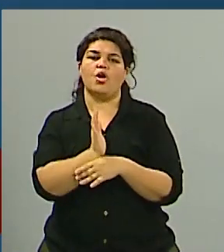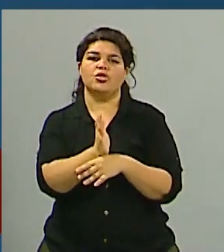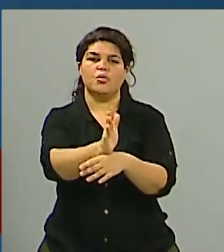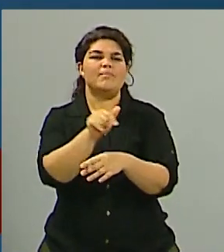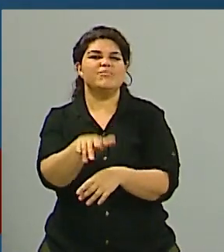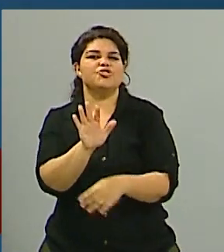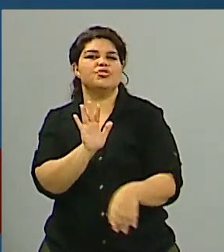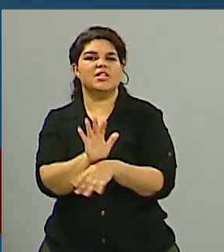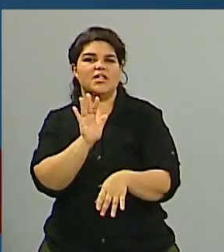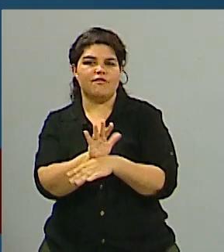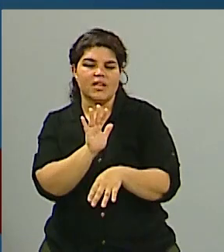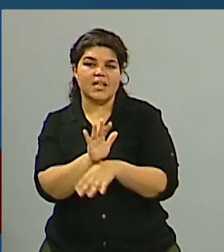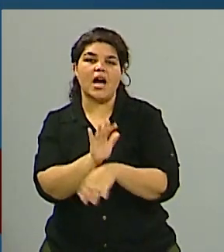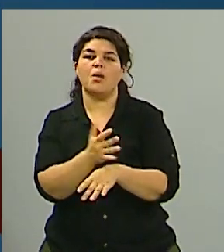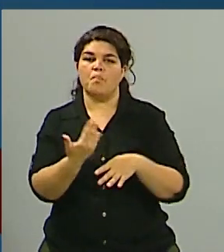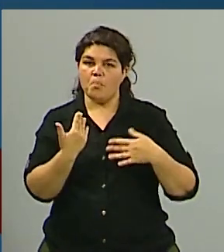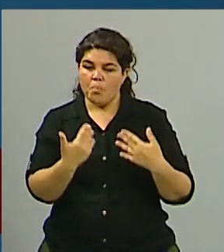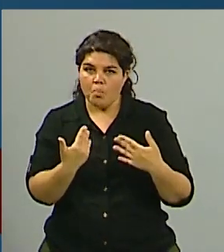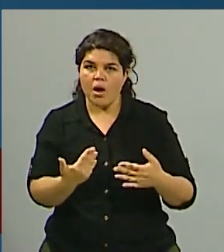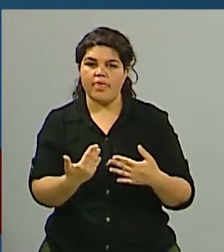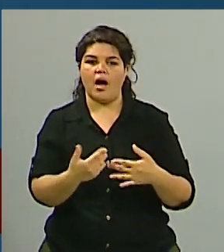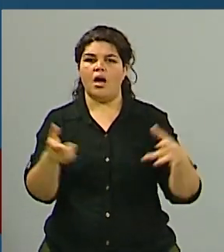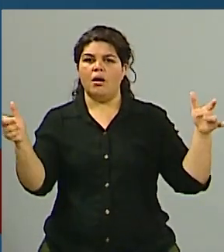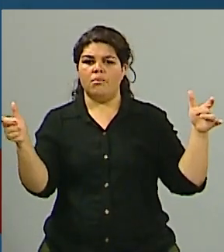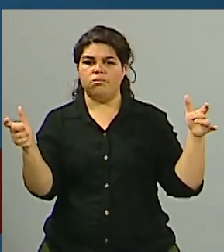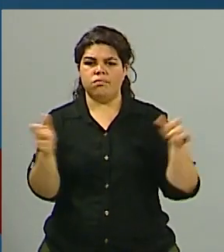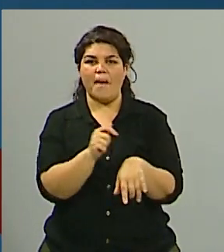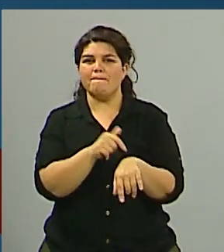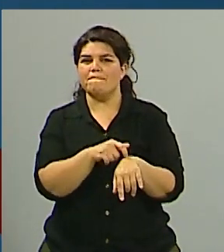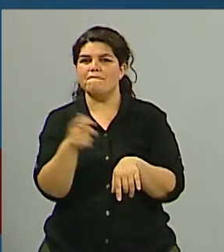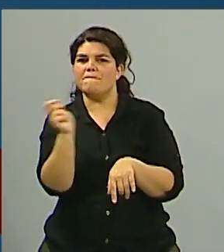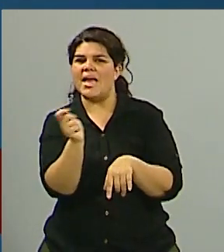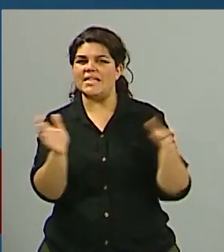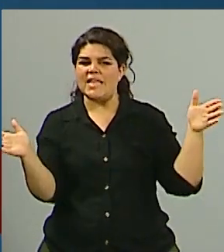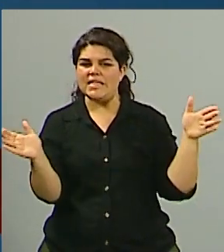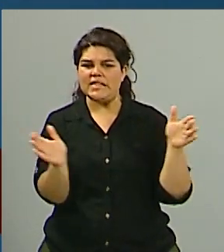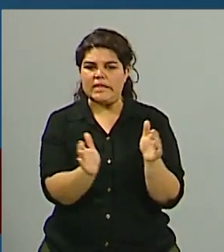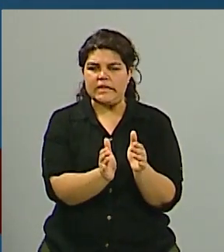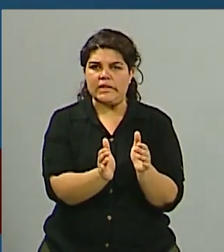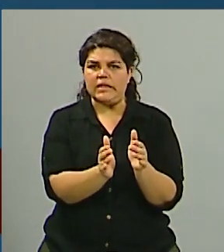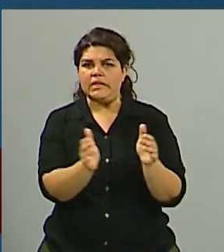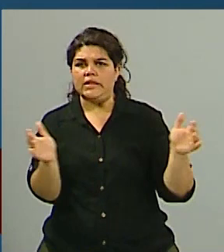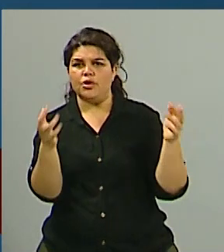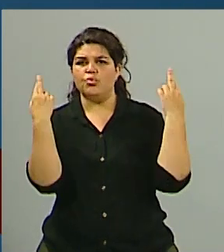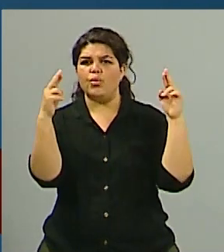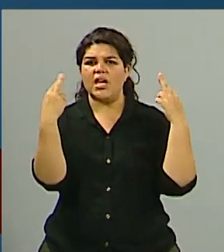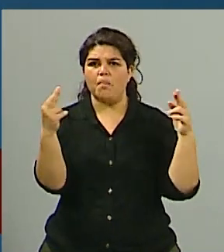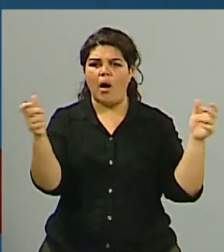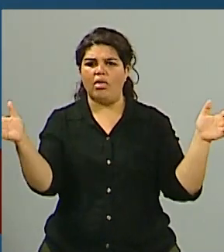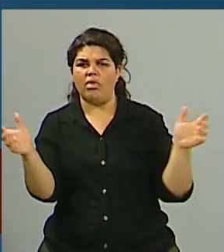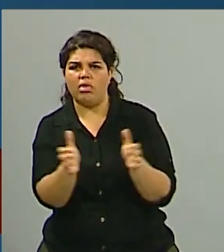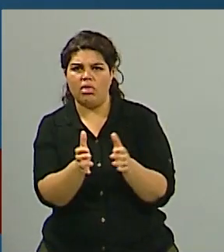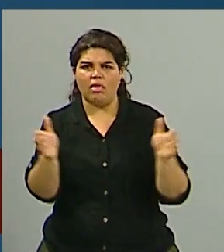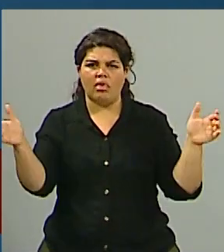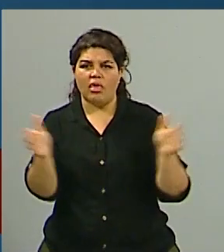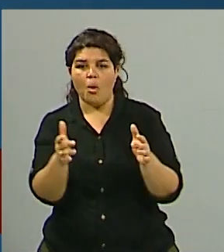bajas tan pronunciadas que a veces se producen en el ciclo anual sobre todo teniendo en cuenta digo